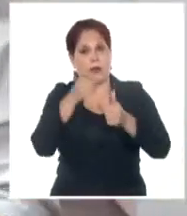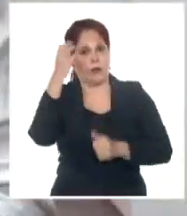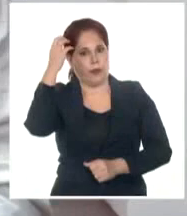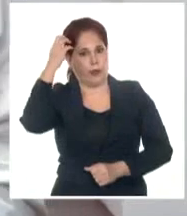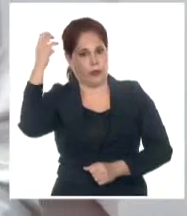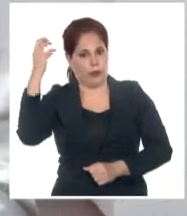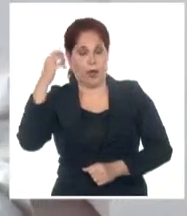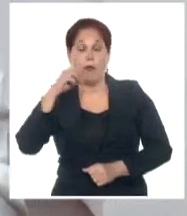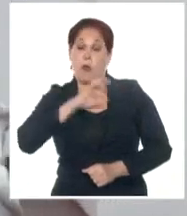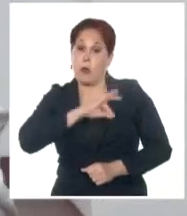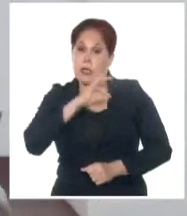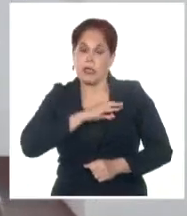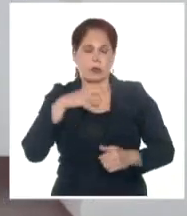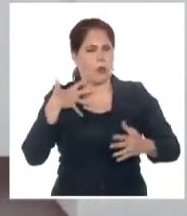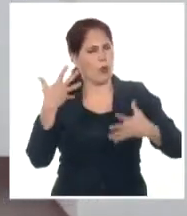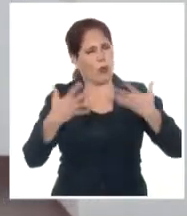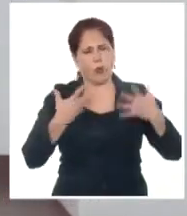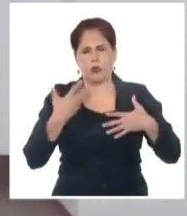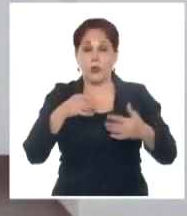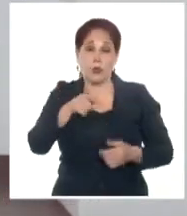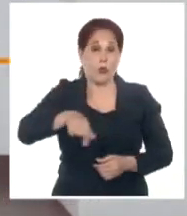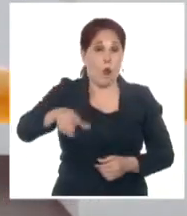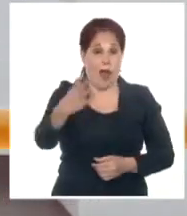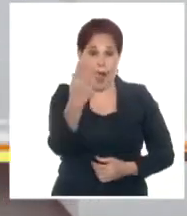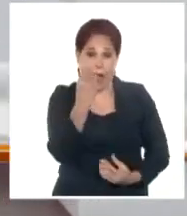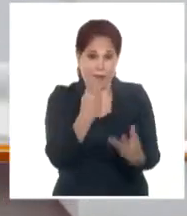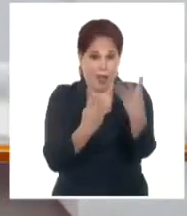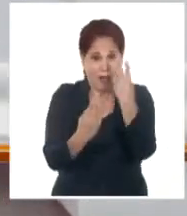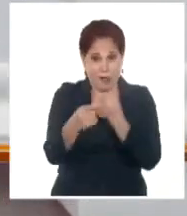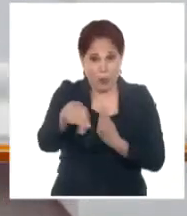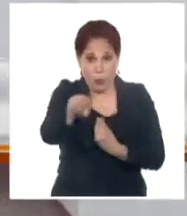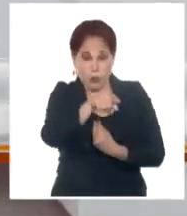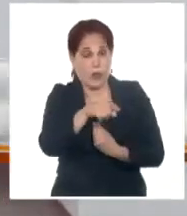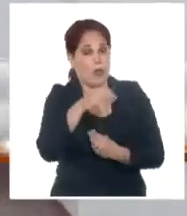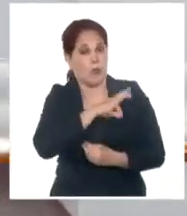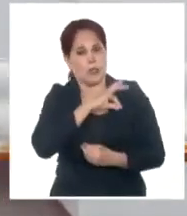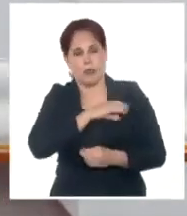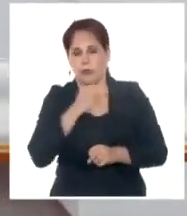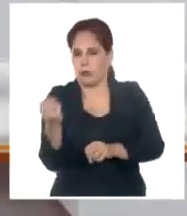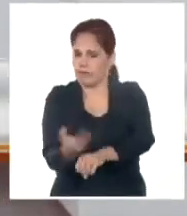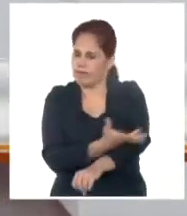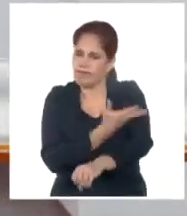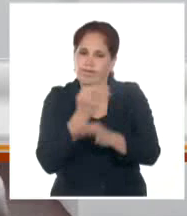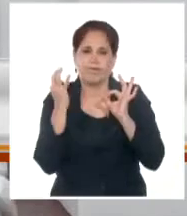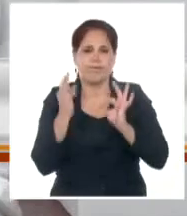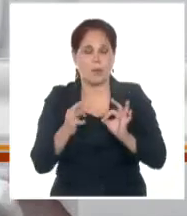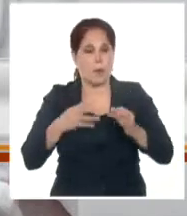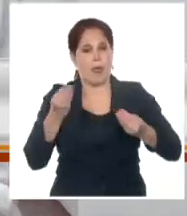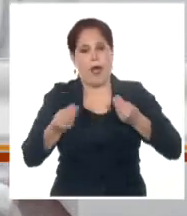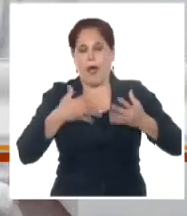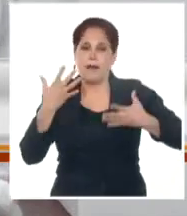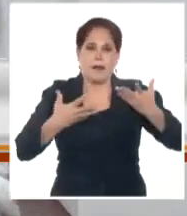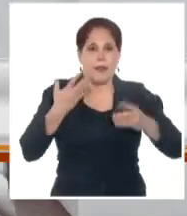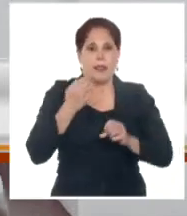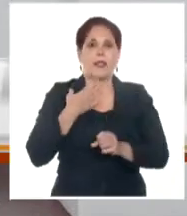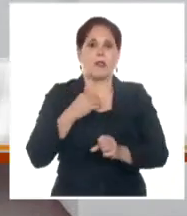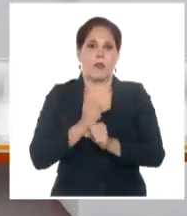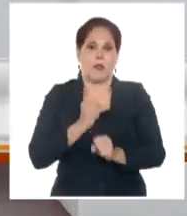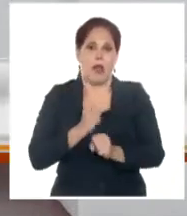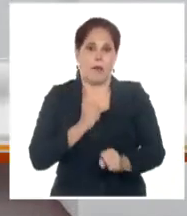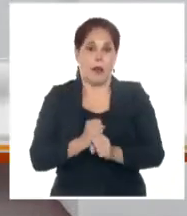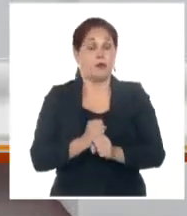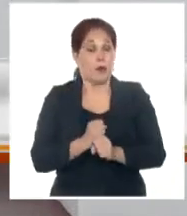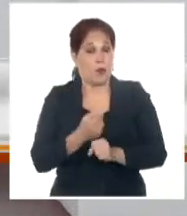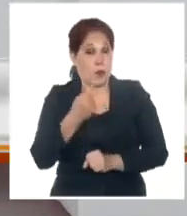A uno le estimula mucho cada vez que conversa con ustedes. Las dos conversaciones que hemos tenido con ustedes han sido muy estimulantes. Primero, porque uno